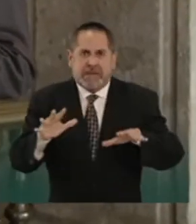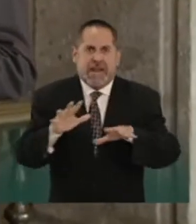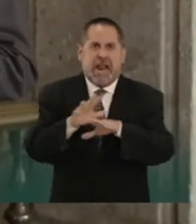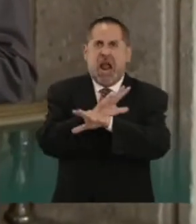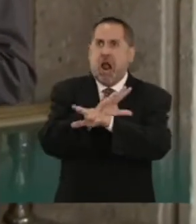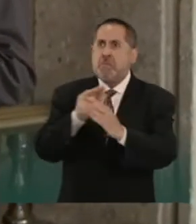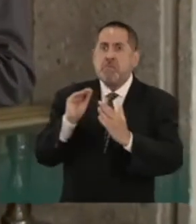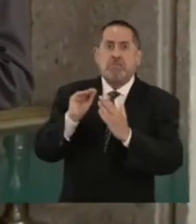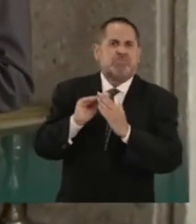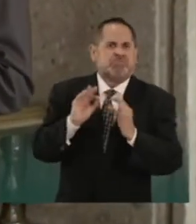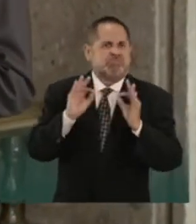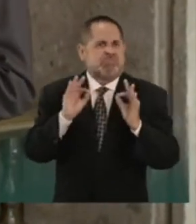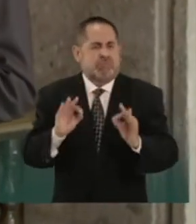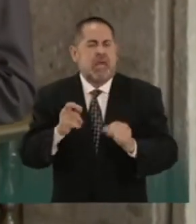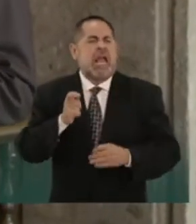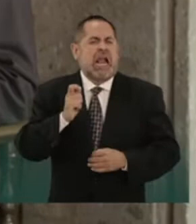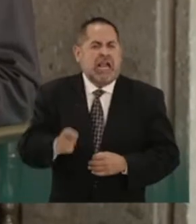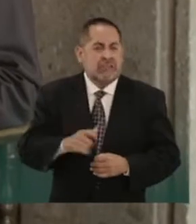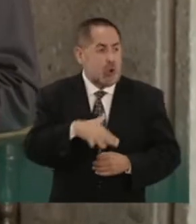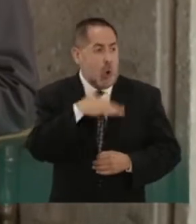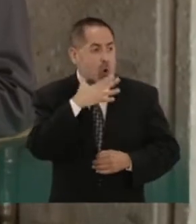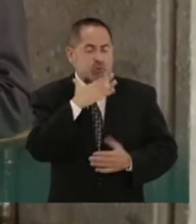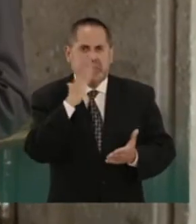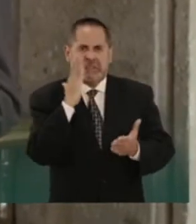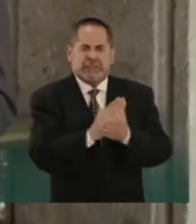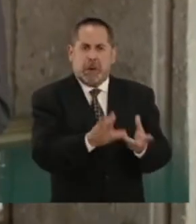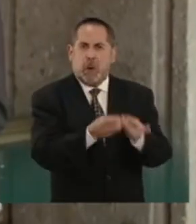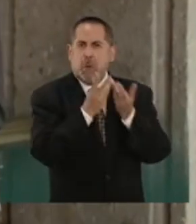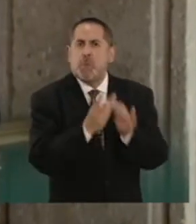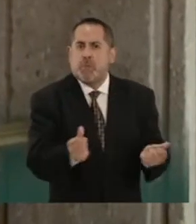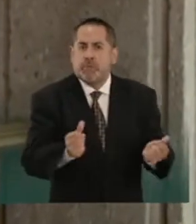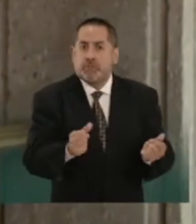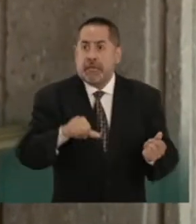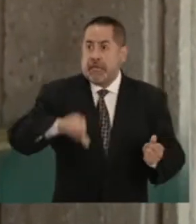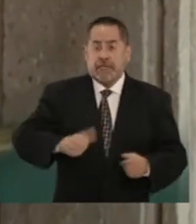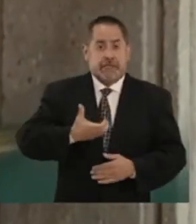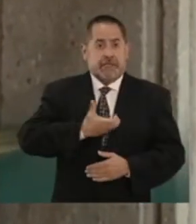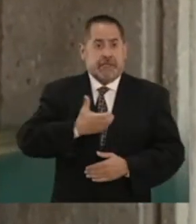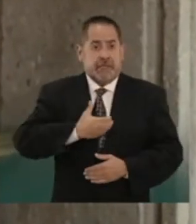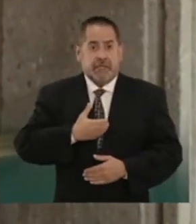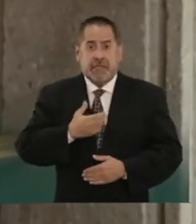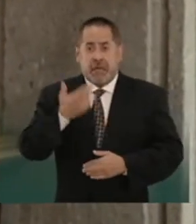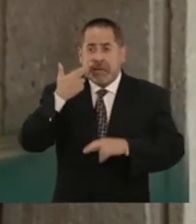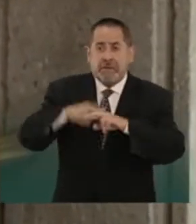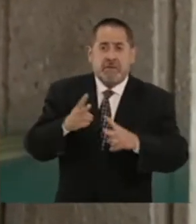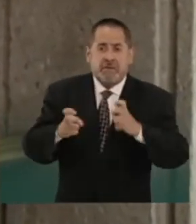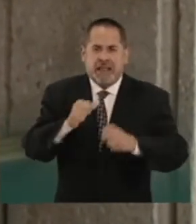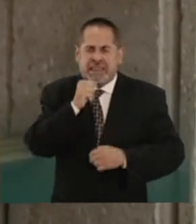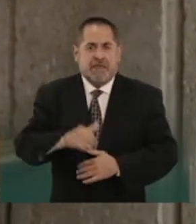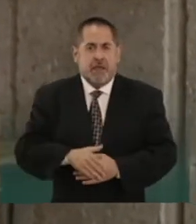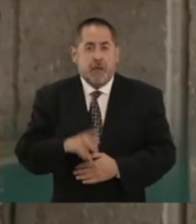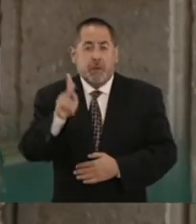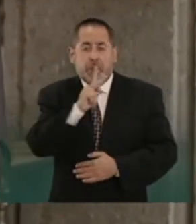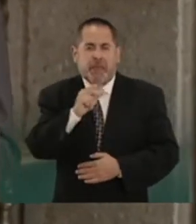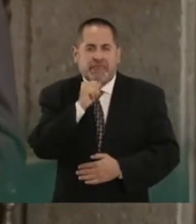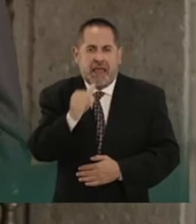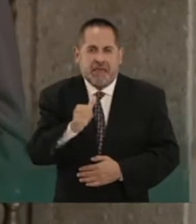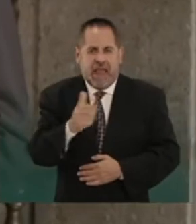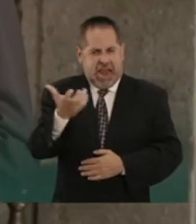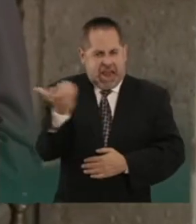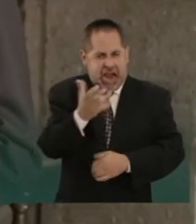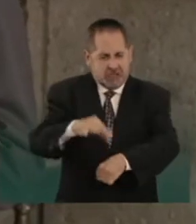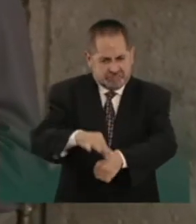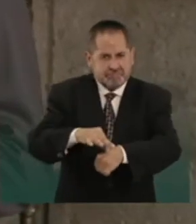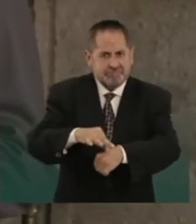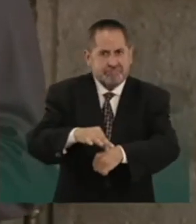transformación que consiste en acabar con la corrupción. En Palacio ya no hay ladrones, hechos,